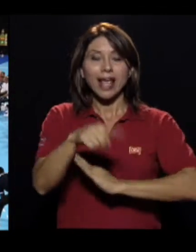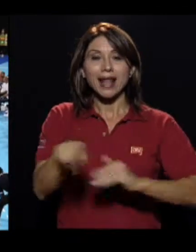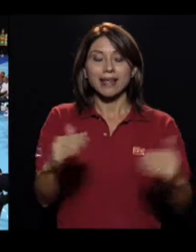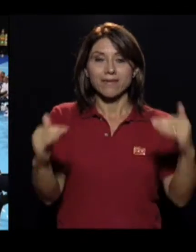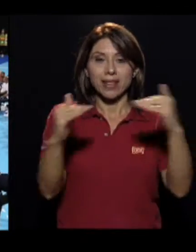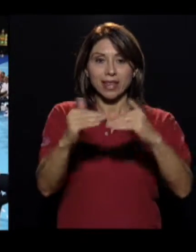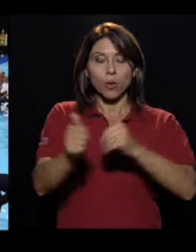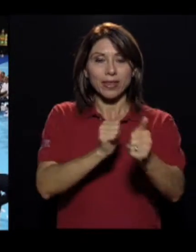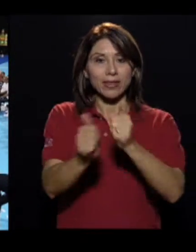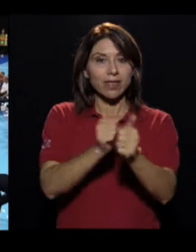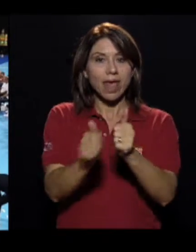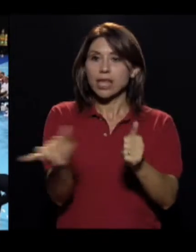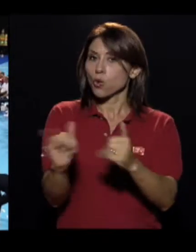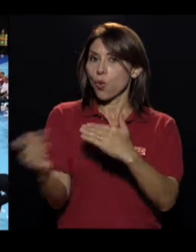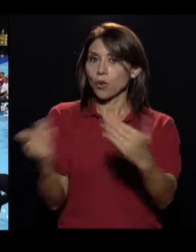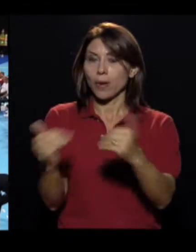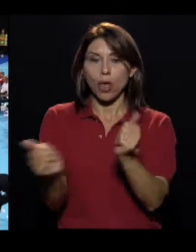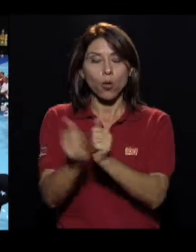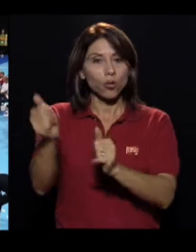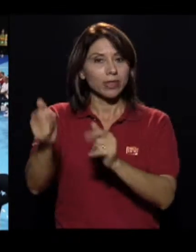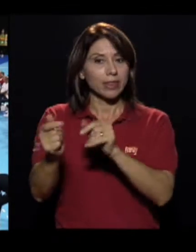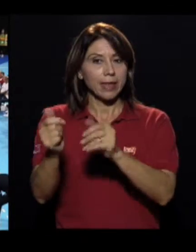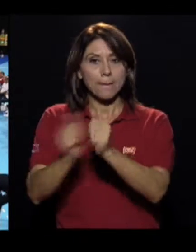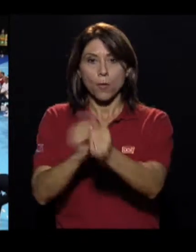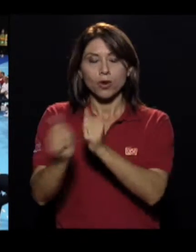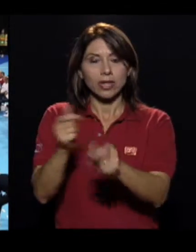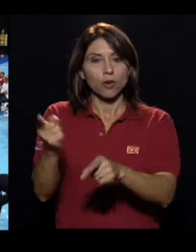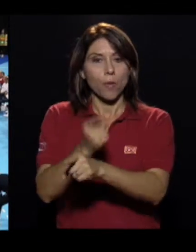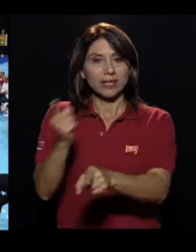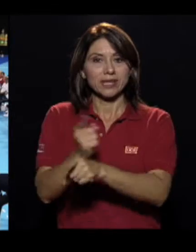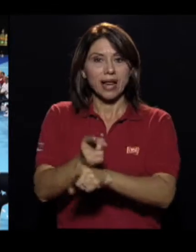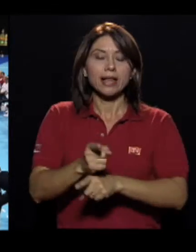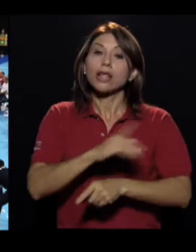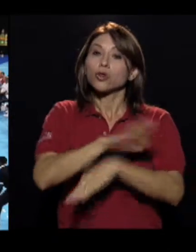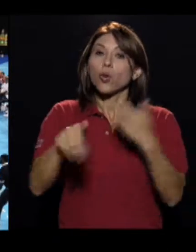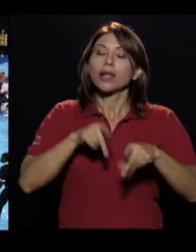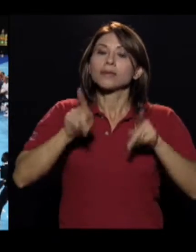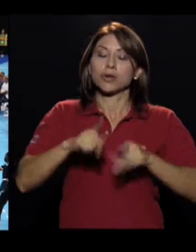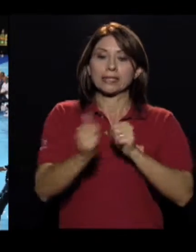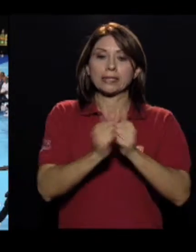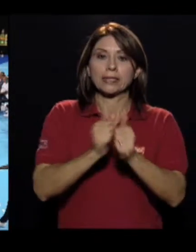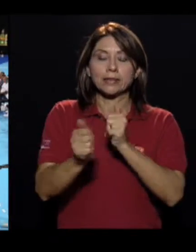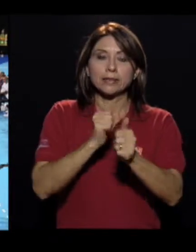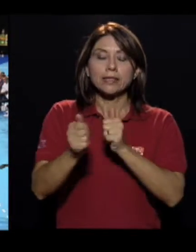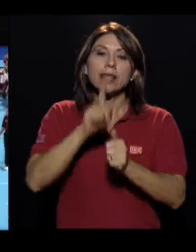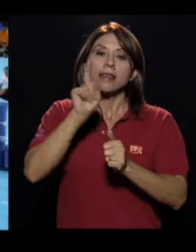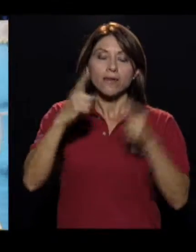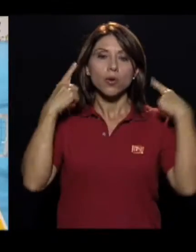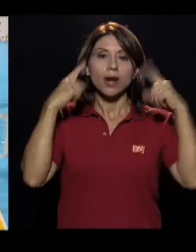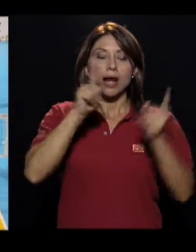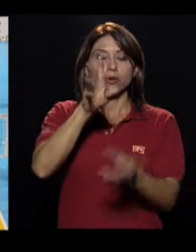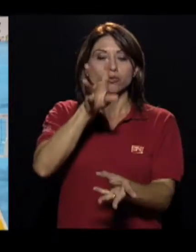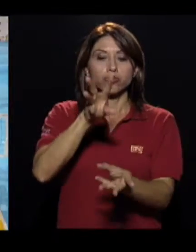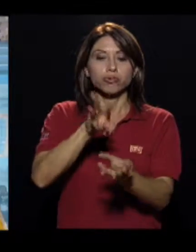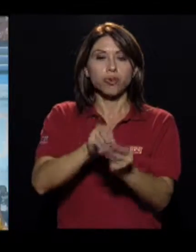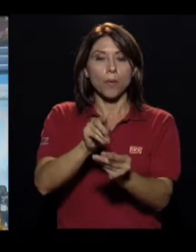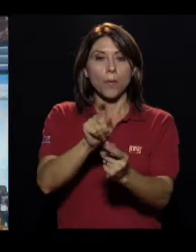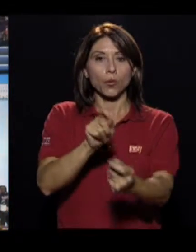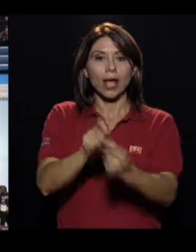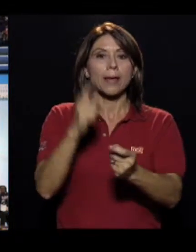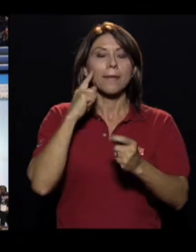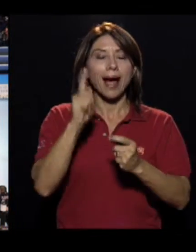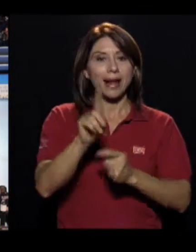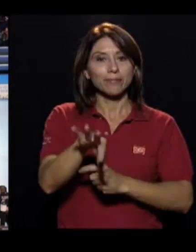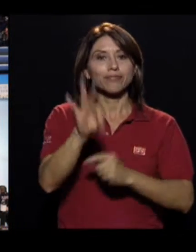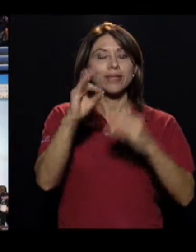nivel de competitividad es igual al del deporte convencional, siendo indispensable alcanzar puntajes mínimos para clasificar. Eso sí,